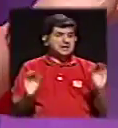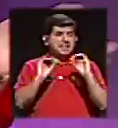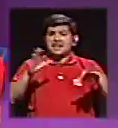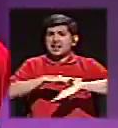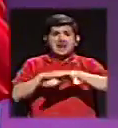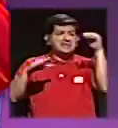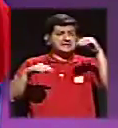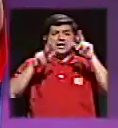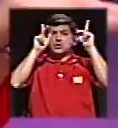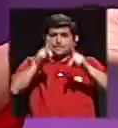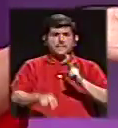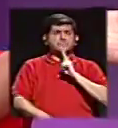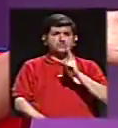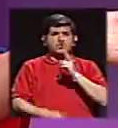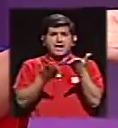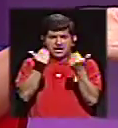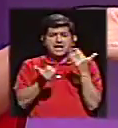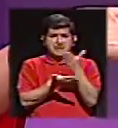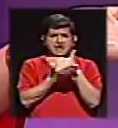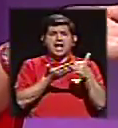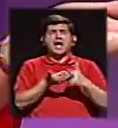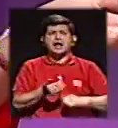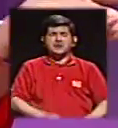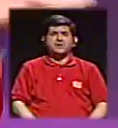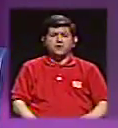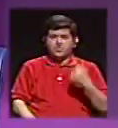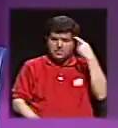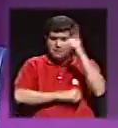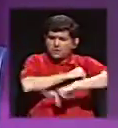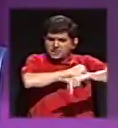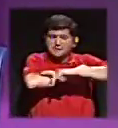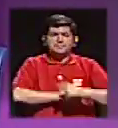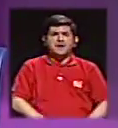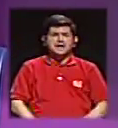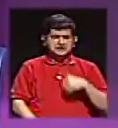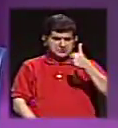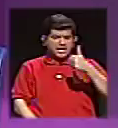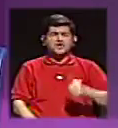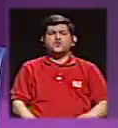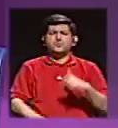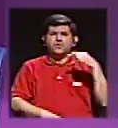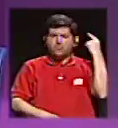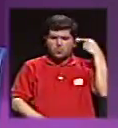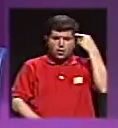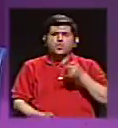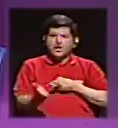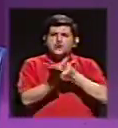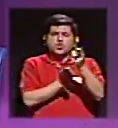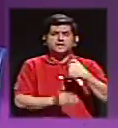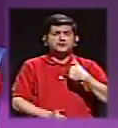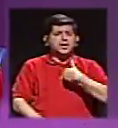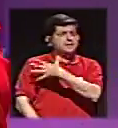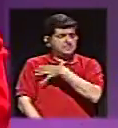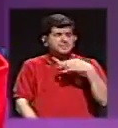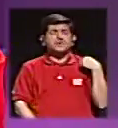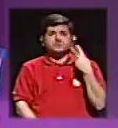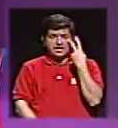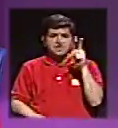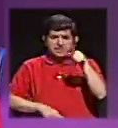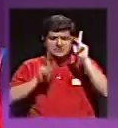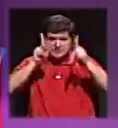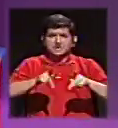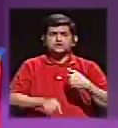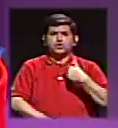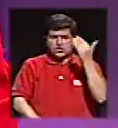nada, una persona que realmente quería hacer algo por su país, que ganó, que hizo un gobierno honesto. A mí me encantaría ver a esa